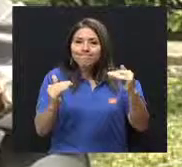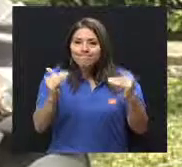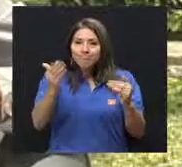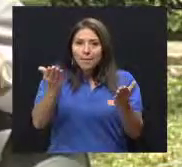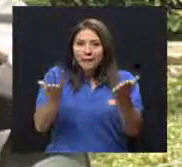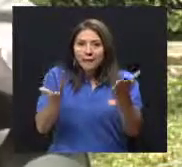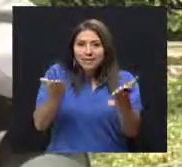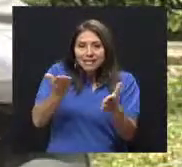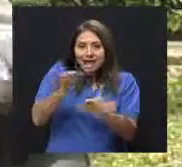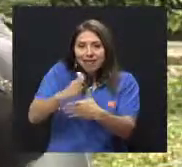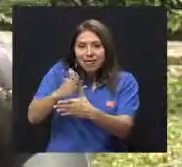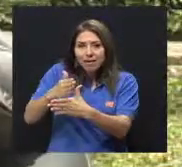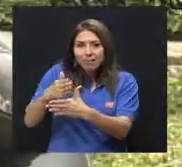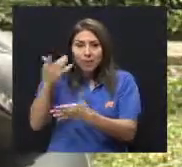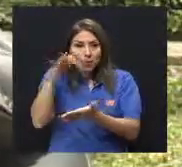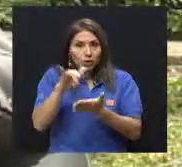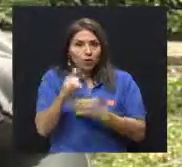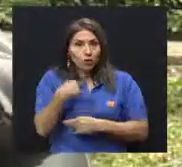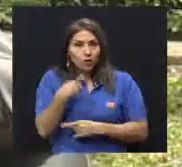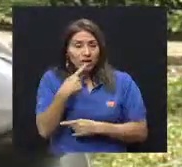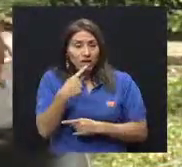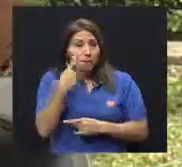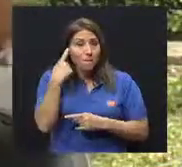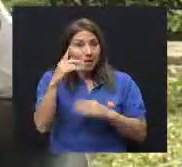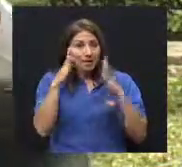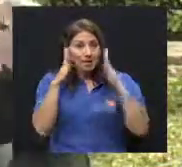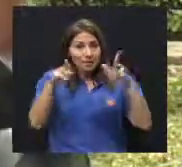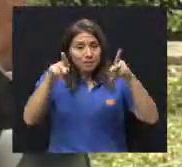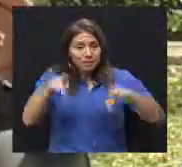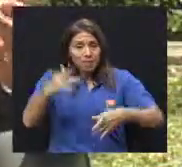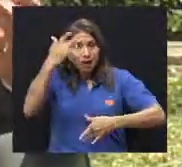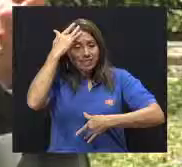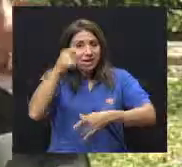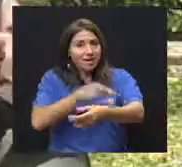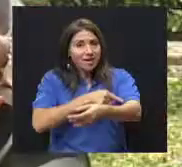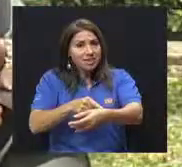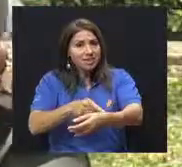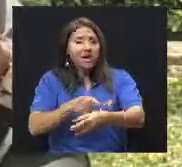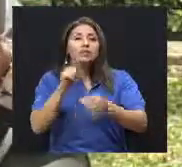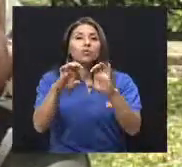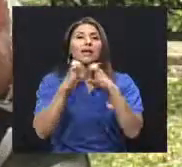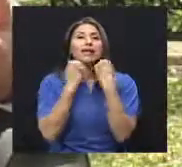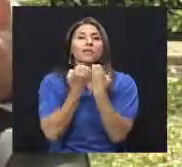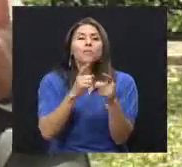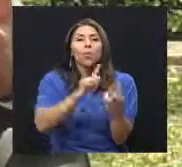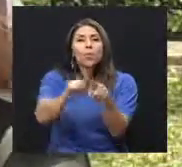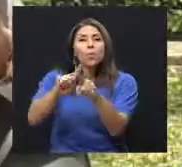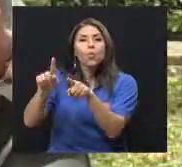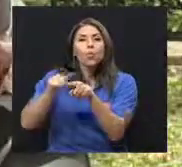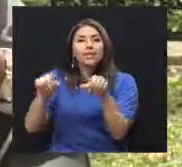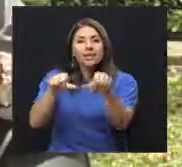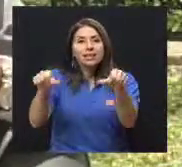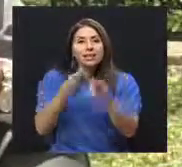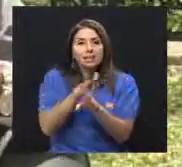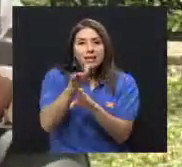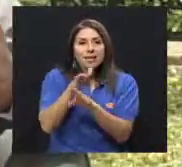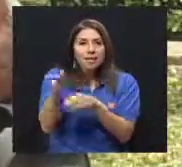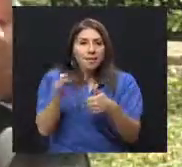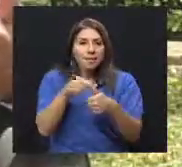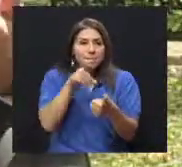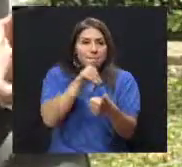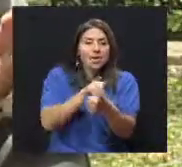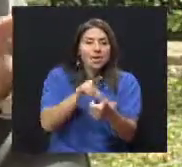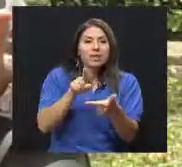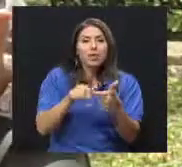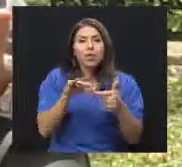y por eso digo, el tratamiento es multidisciplinario, tiene que haber el médico, tiene que haber la nutricionista, si es necesario un psicólogo, el